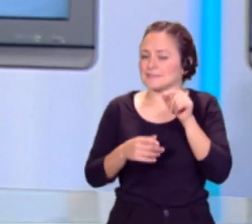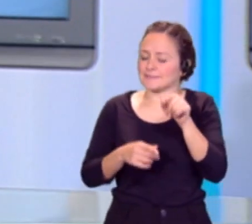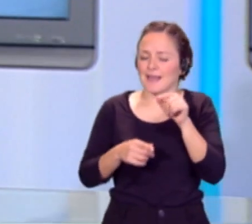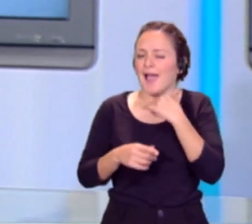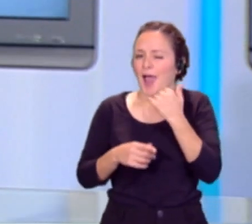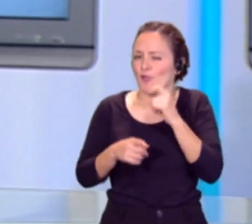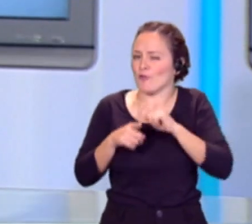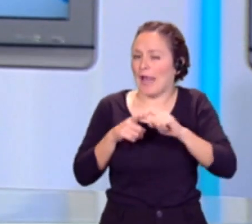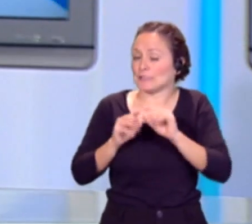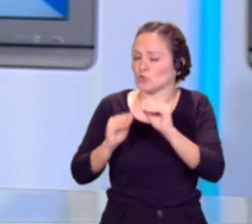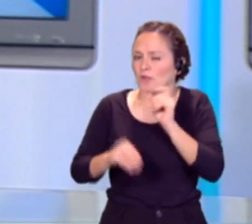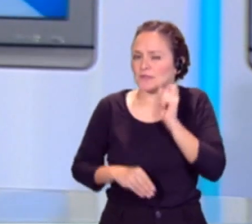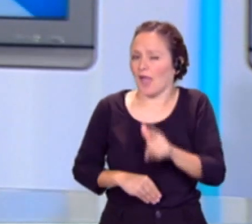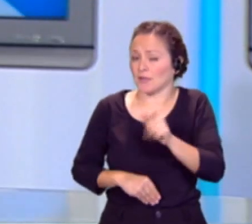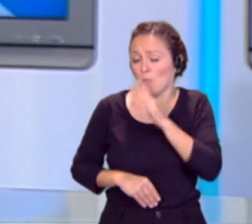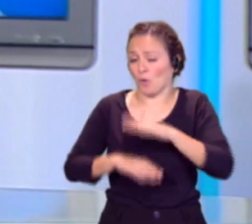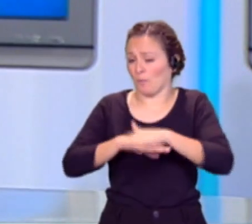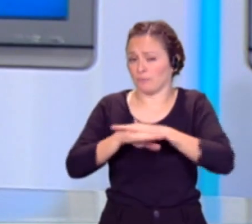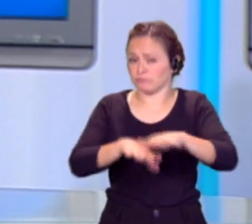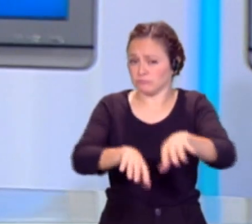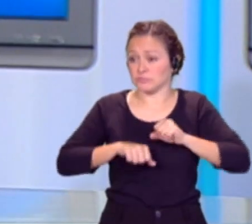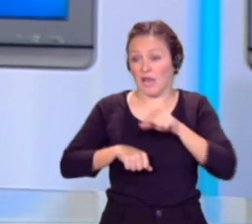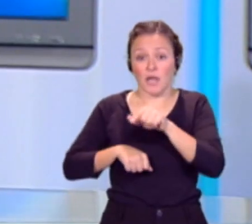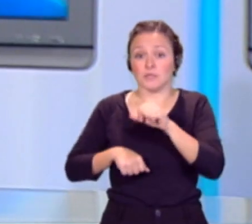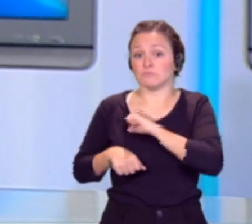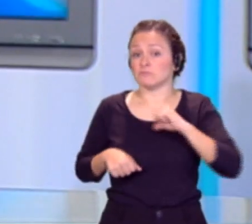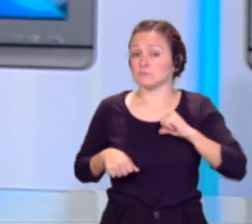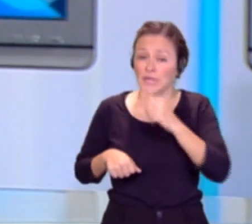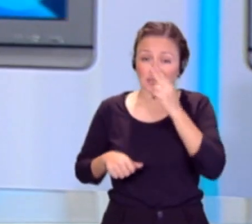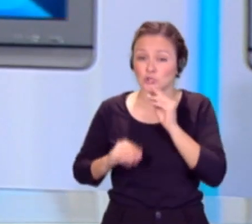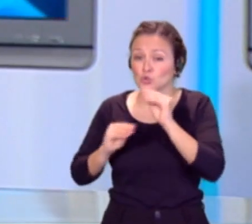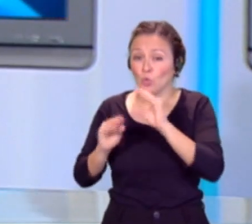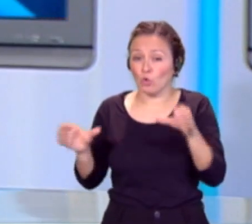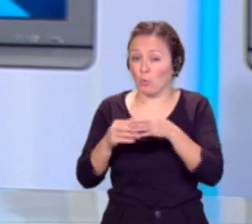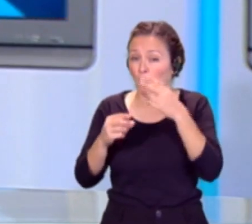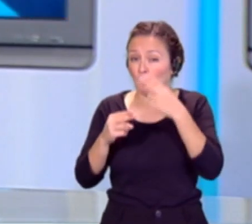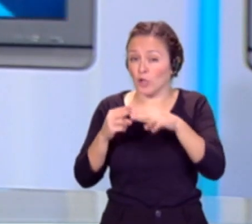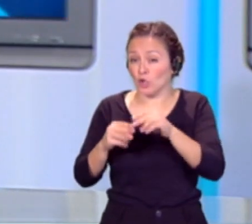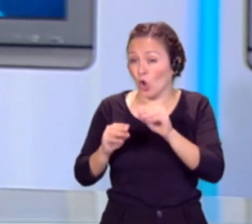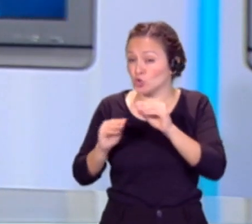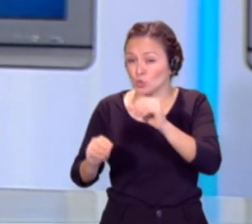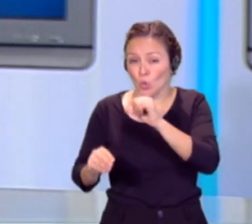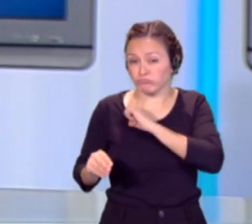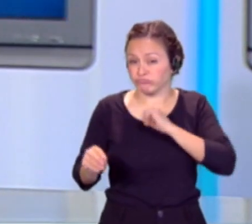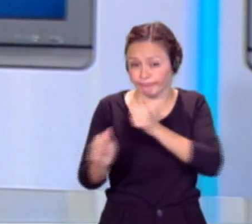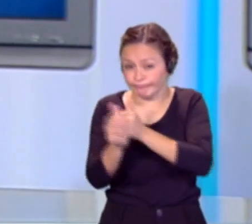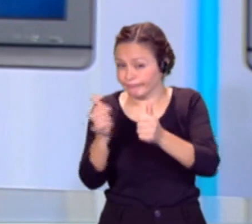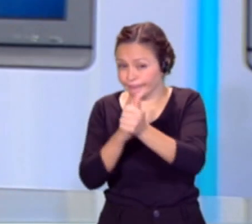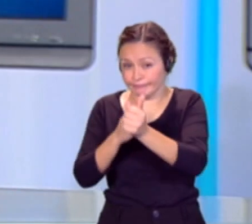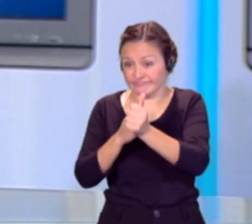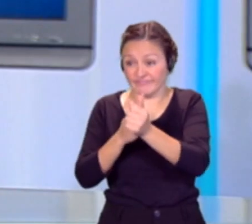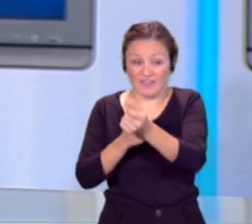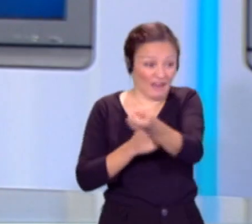presidente del gobierno, es que él tiene sus propios intereses, sus intereses de partido, y en absoluto le preocupan